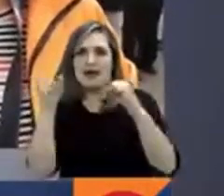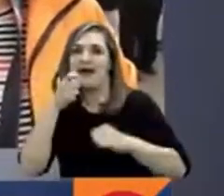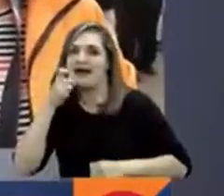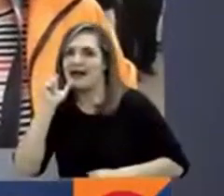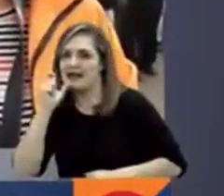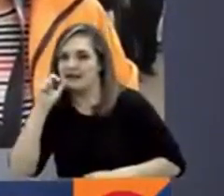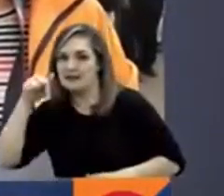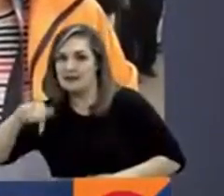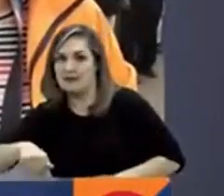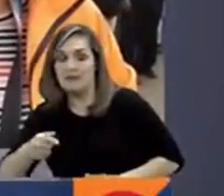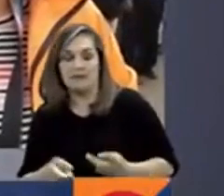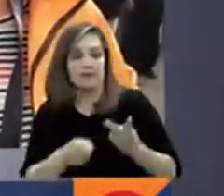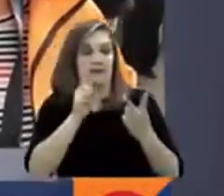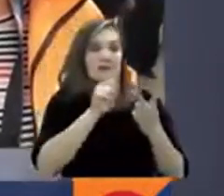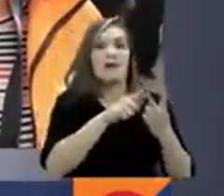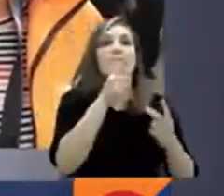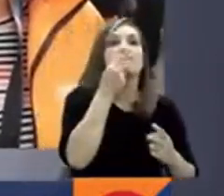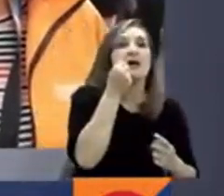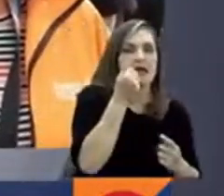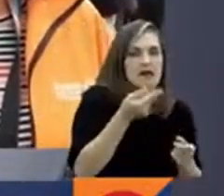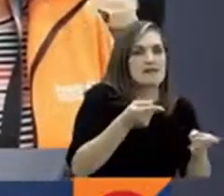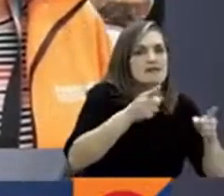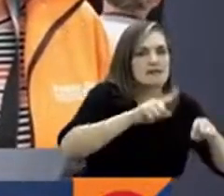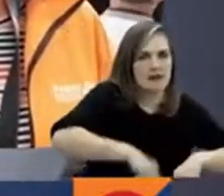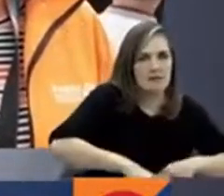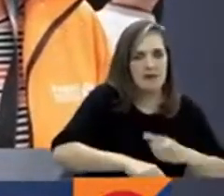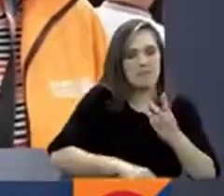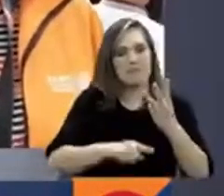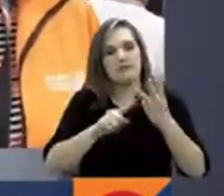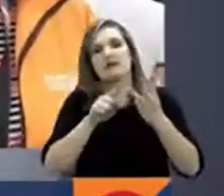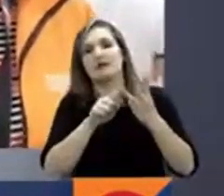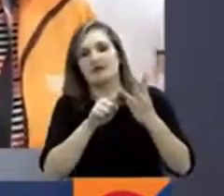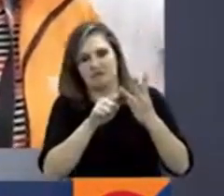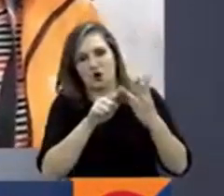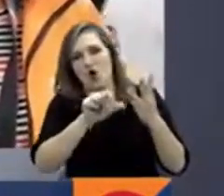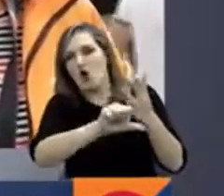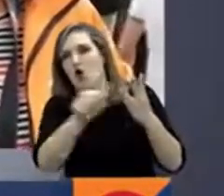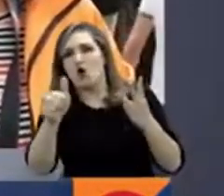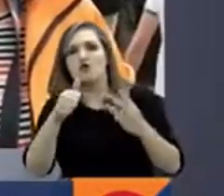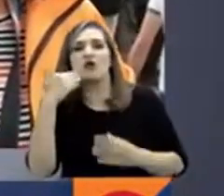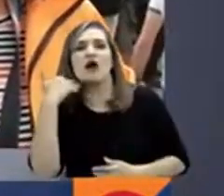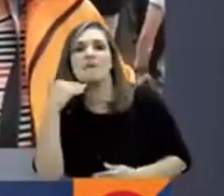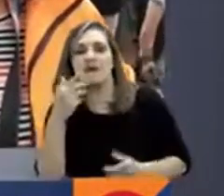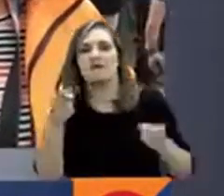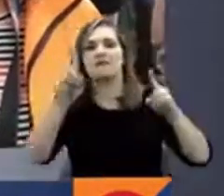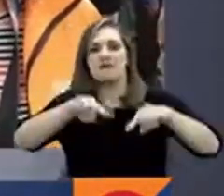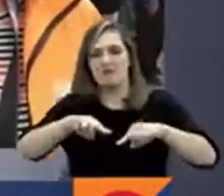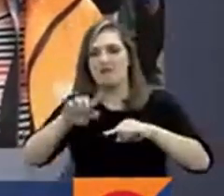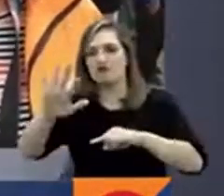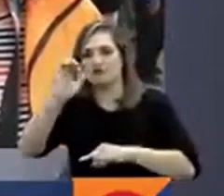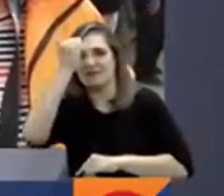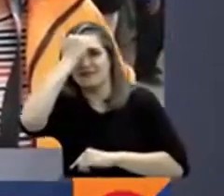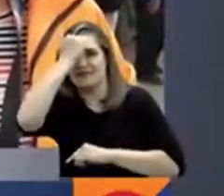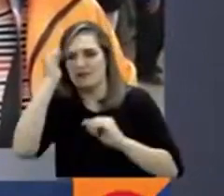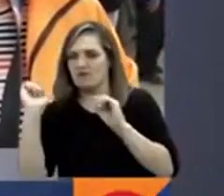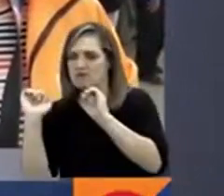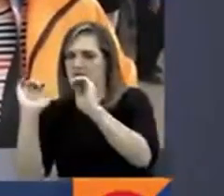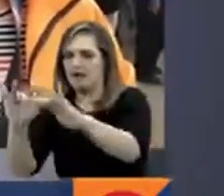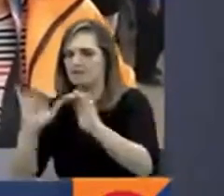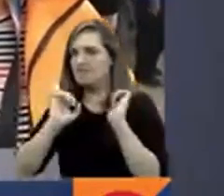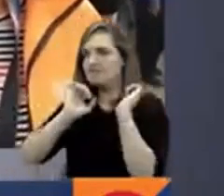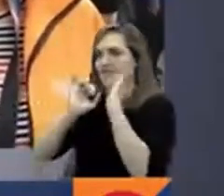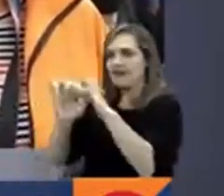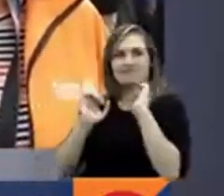también se realizó una actividad central. En la plaza de Bolívar, una actividad pedagógica. Y en Armenia también en la plaza de Bolívar, una actividad